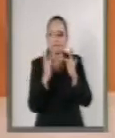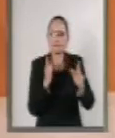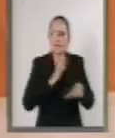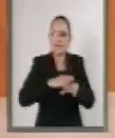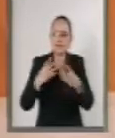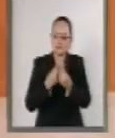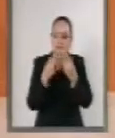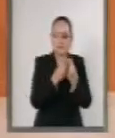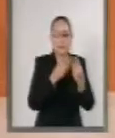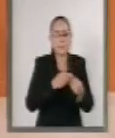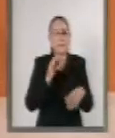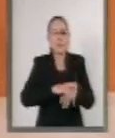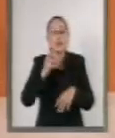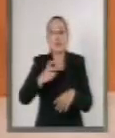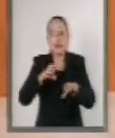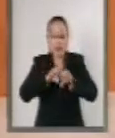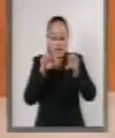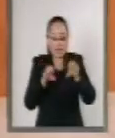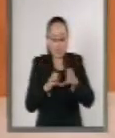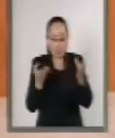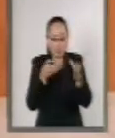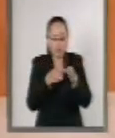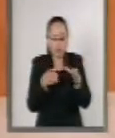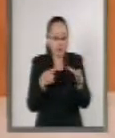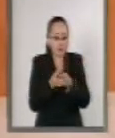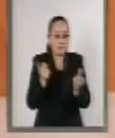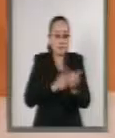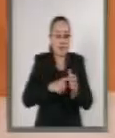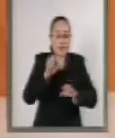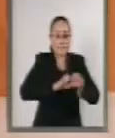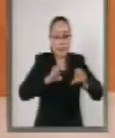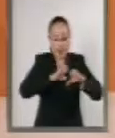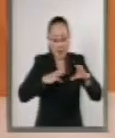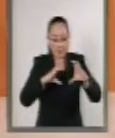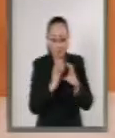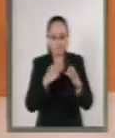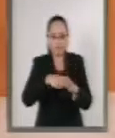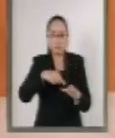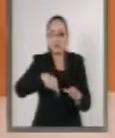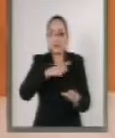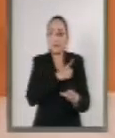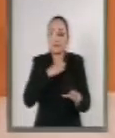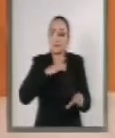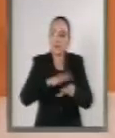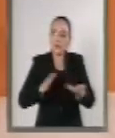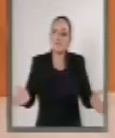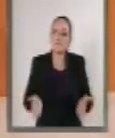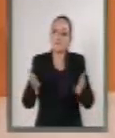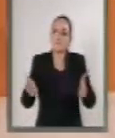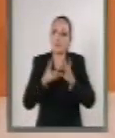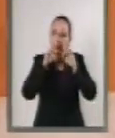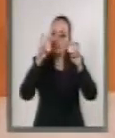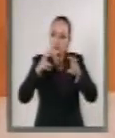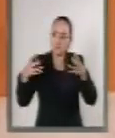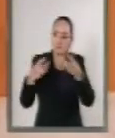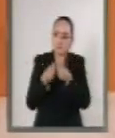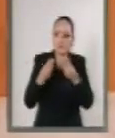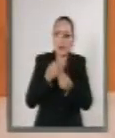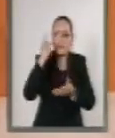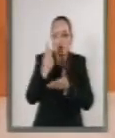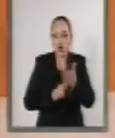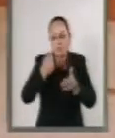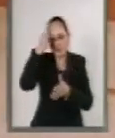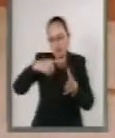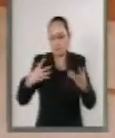Embajada tiene que participar en los esfuerzos nacionales para consolidar, impulsar los temas comunes y avanzar en los programas de